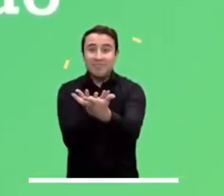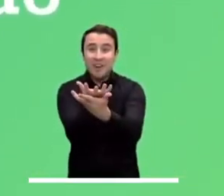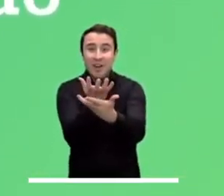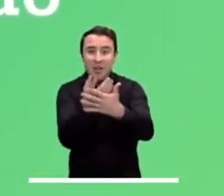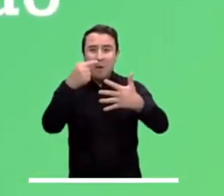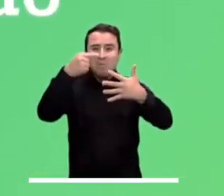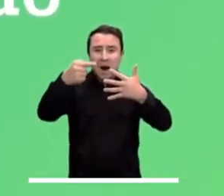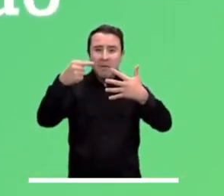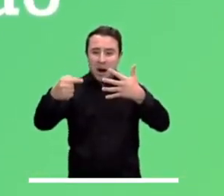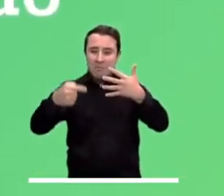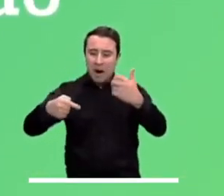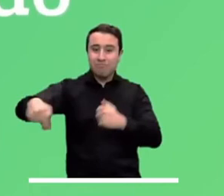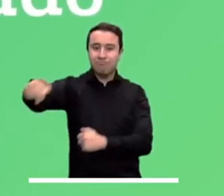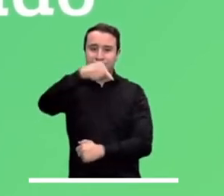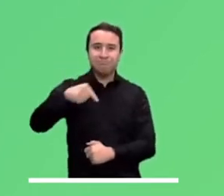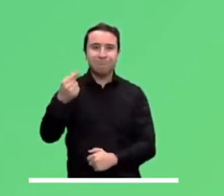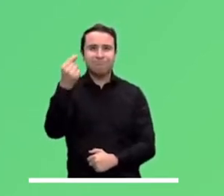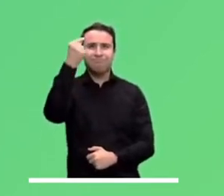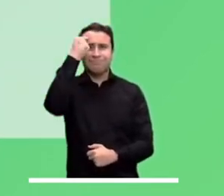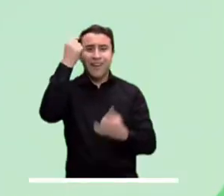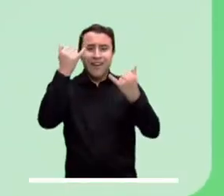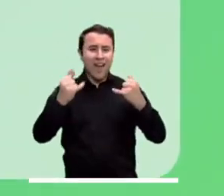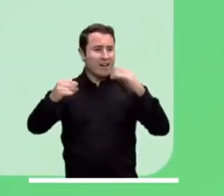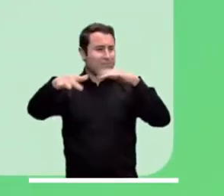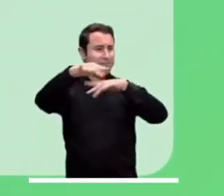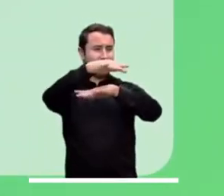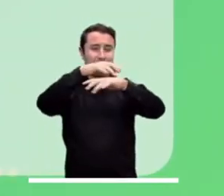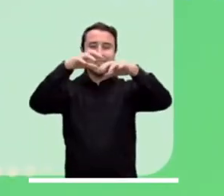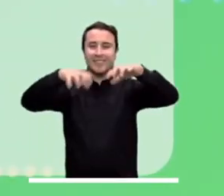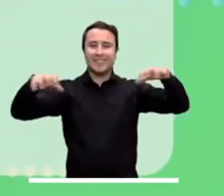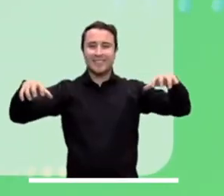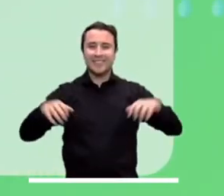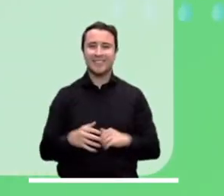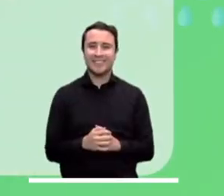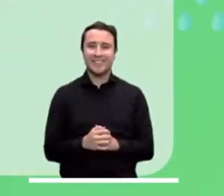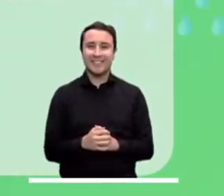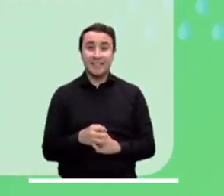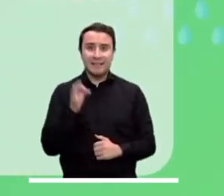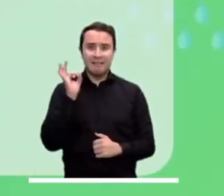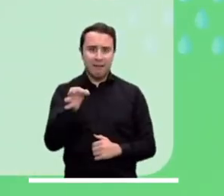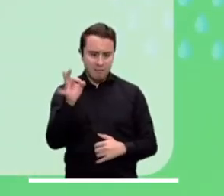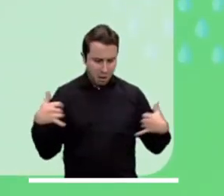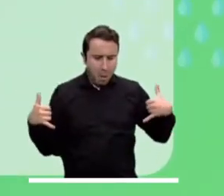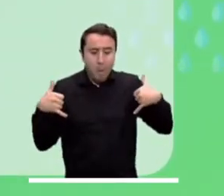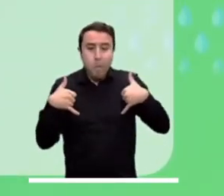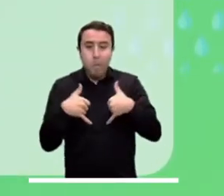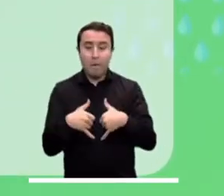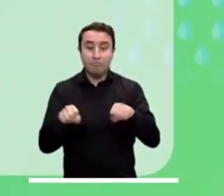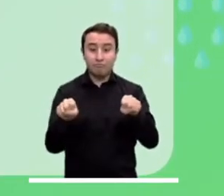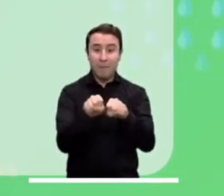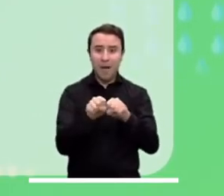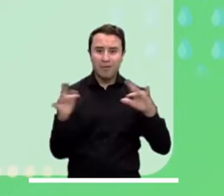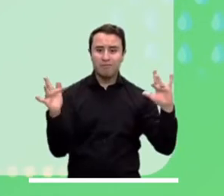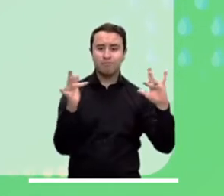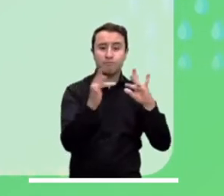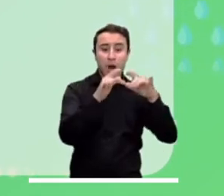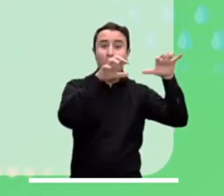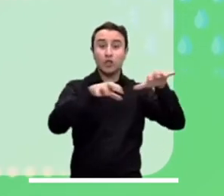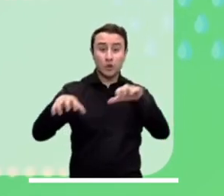Estas son algunas recomendaciones para tener en cuenta durante esta temporada de lluvias. Procure estar bien abrigado.